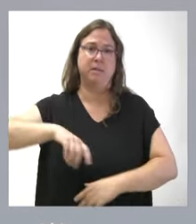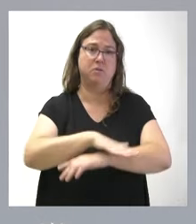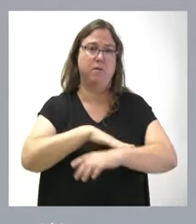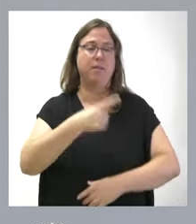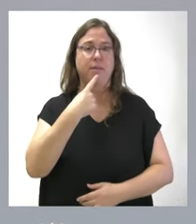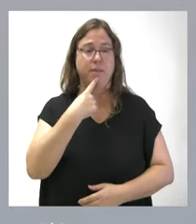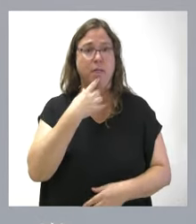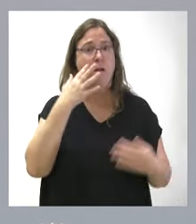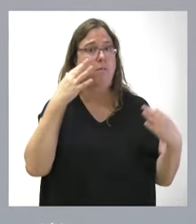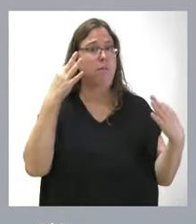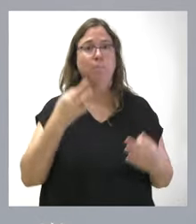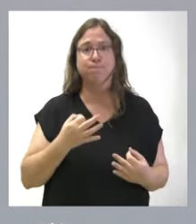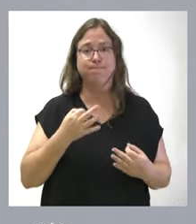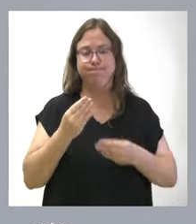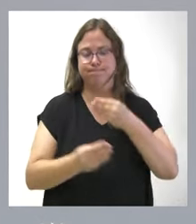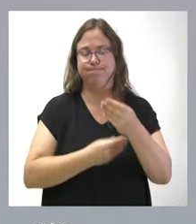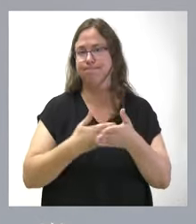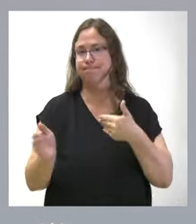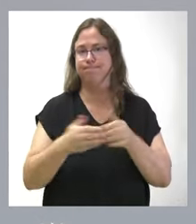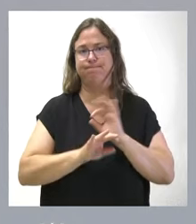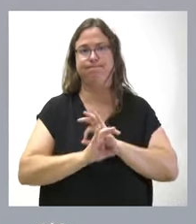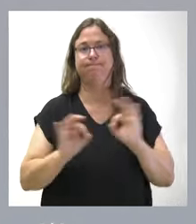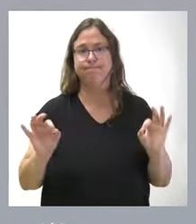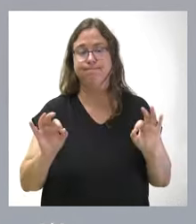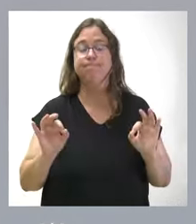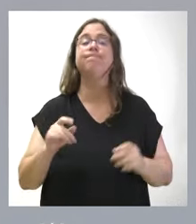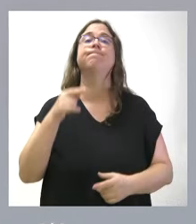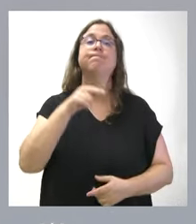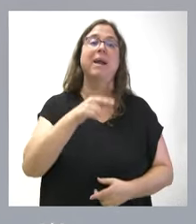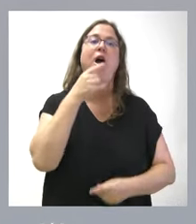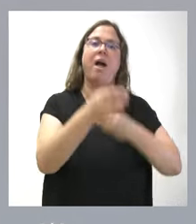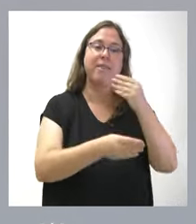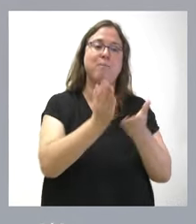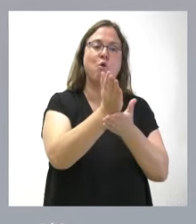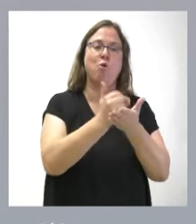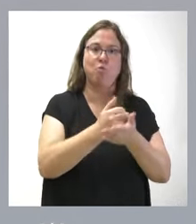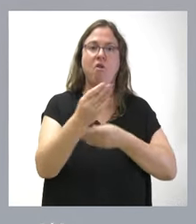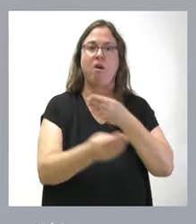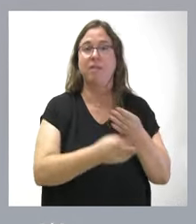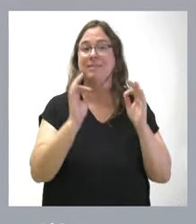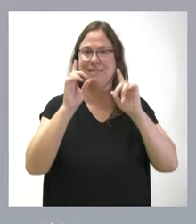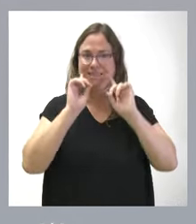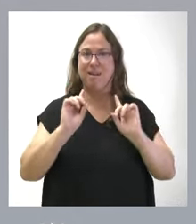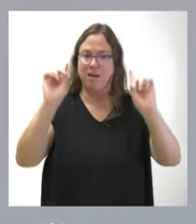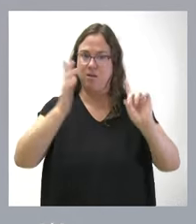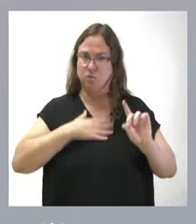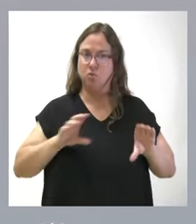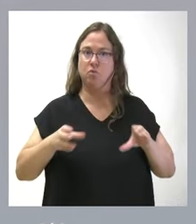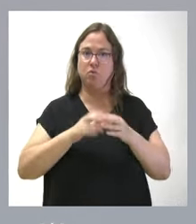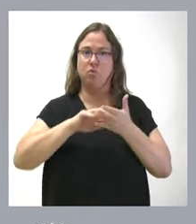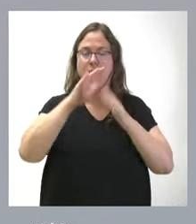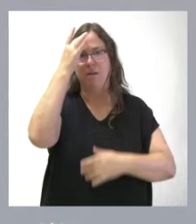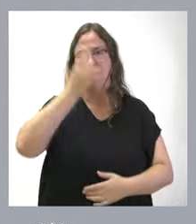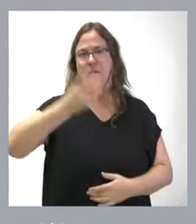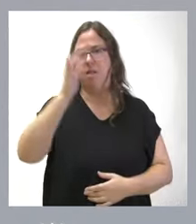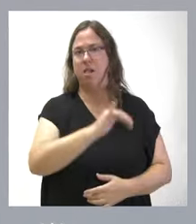y, sin embargo, no se han llevado a cabo situaciones. Y lo que sí que estamos llevando a cabo las comunidades autónomas, y muy particularmente la Junta de Castilla y León, es una serie de iniciativas.